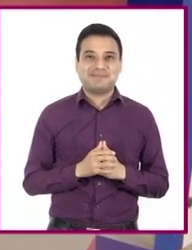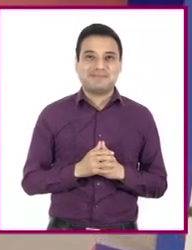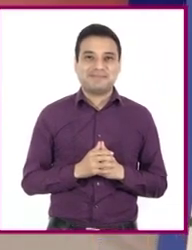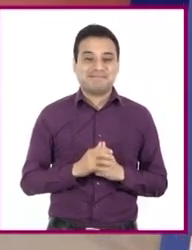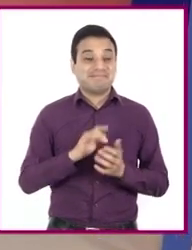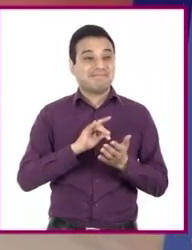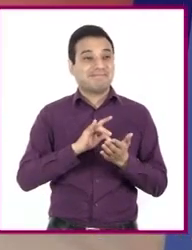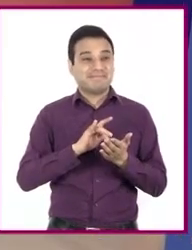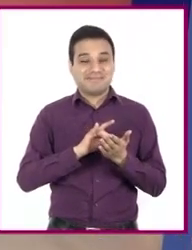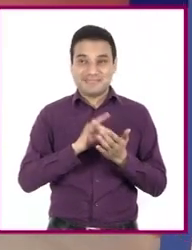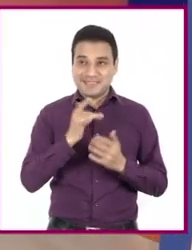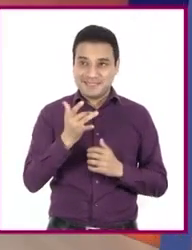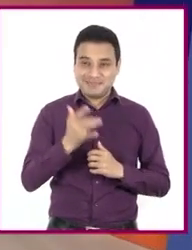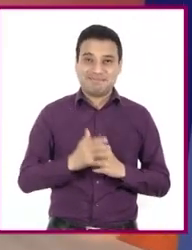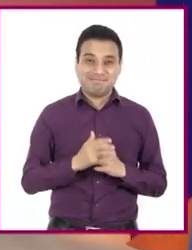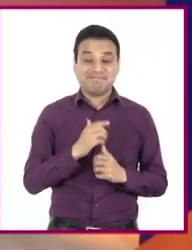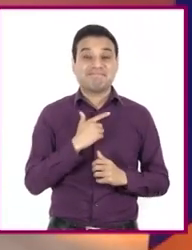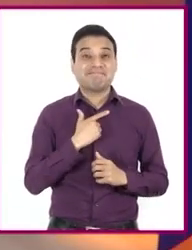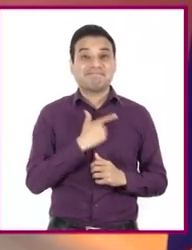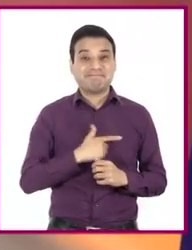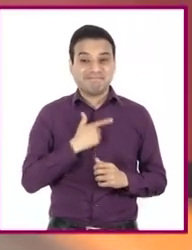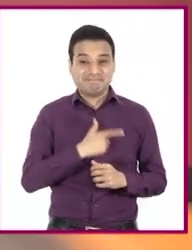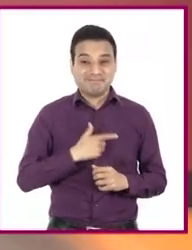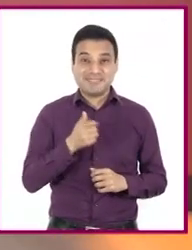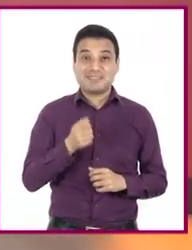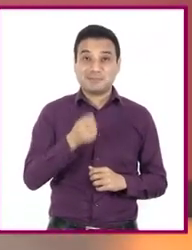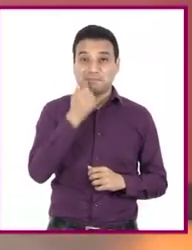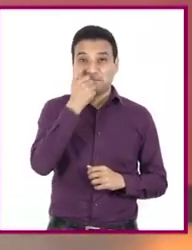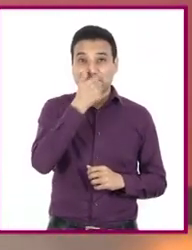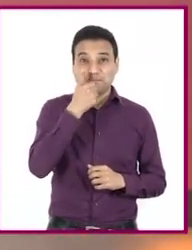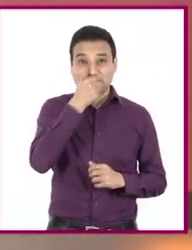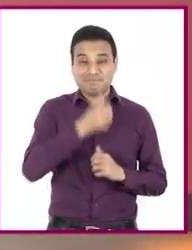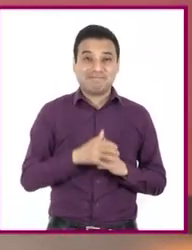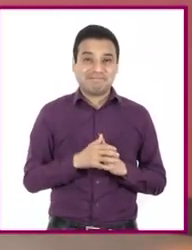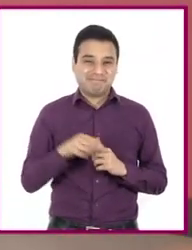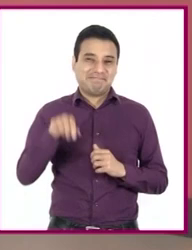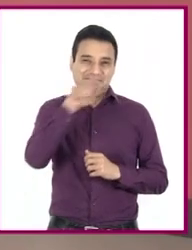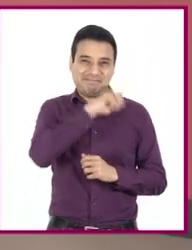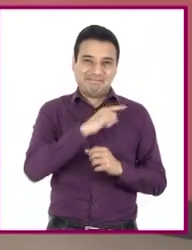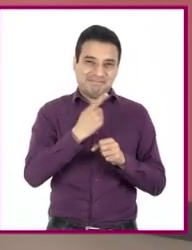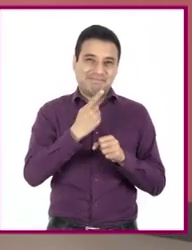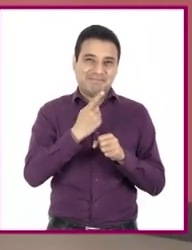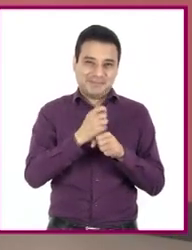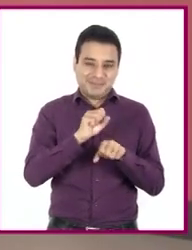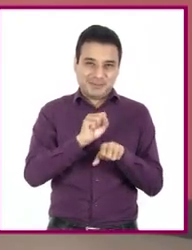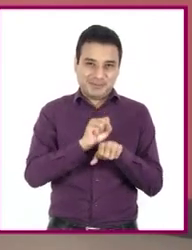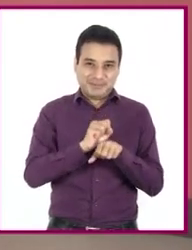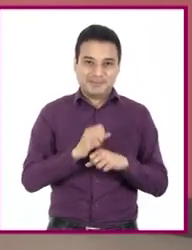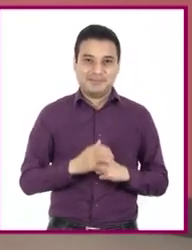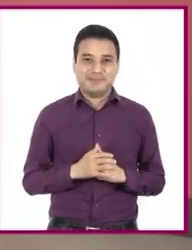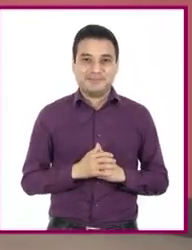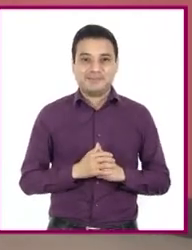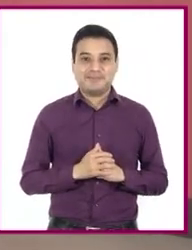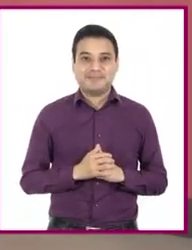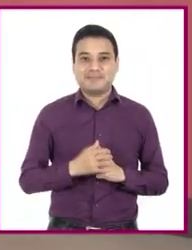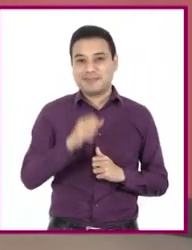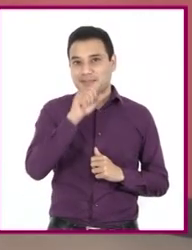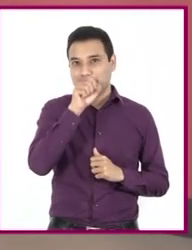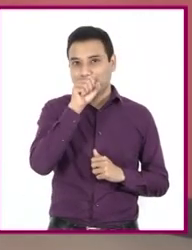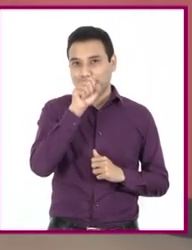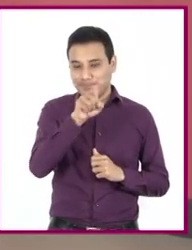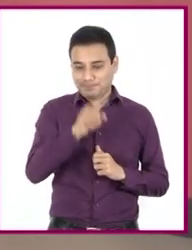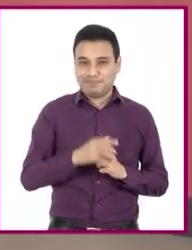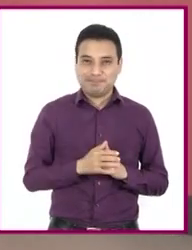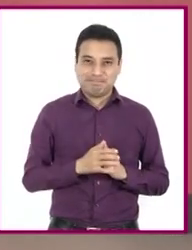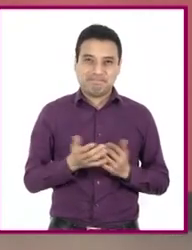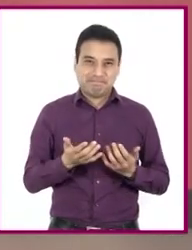Muchas gracias. Es un gusto saludar a los alumnas y alumnos que cursan el primer año de educación secundaria y también saludo a quienes